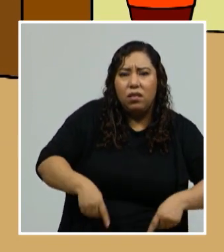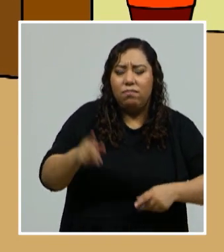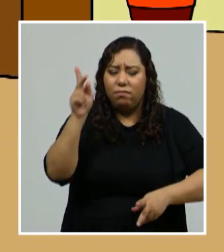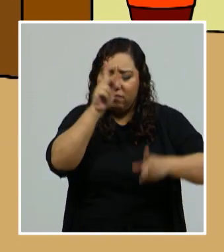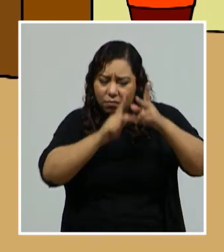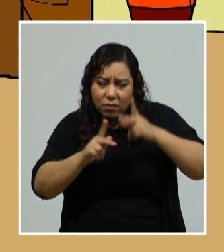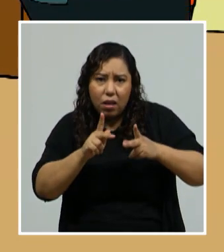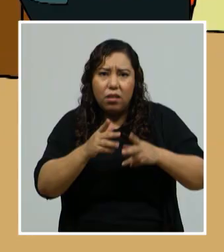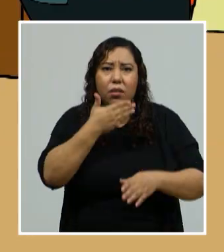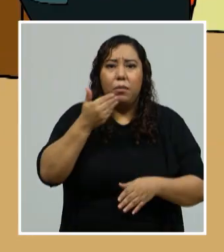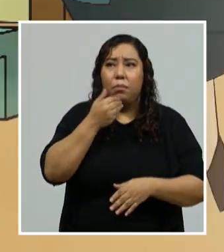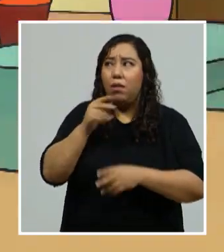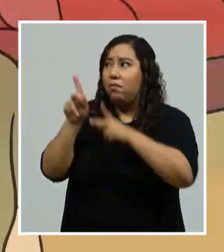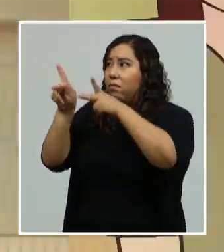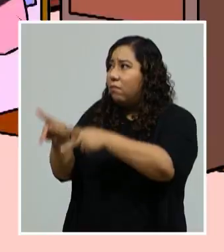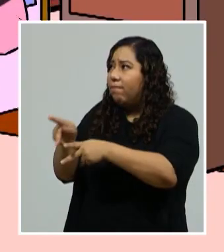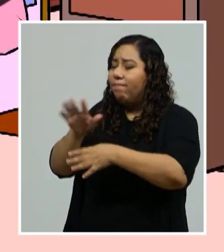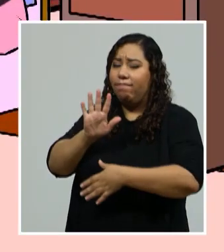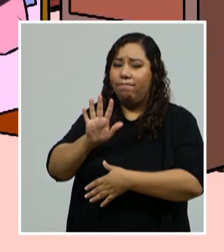le tengas confianza.